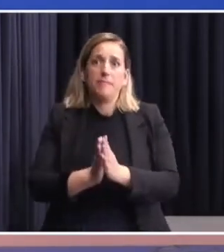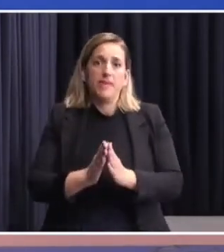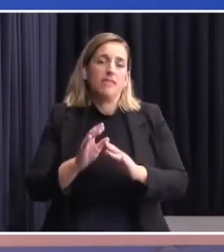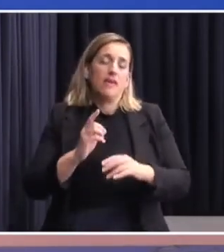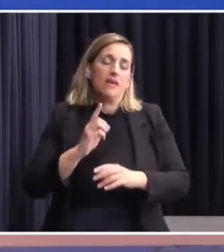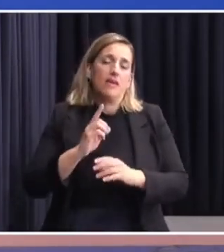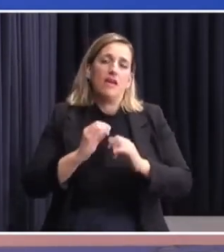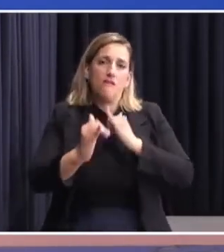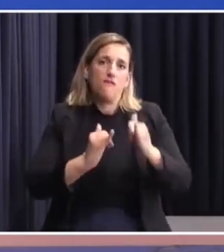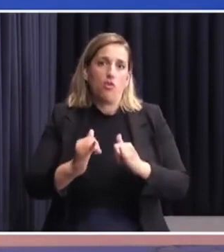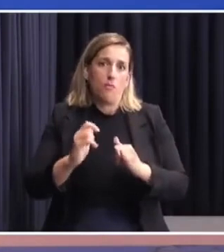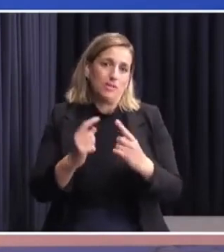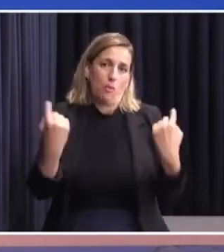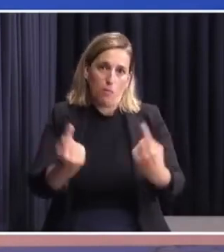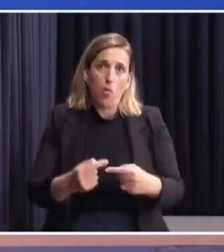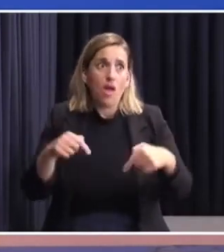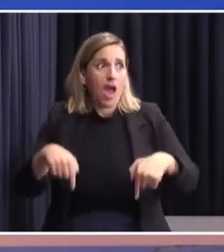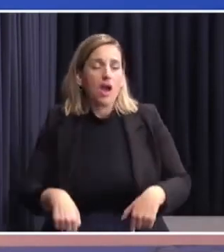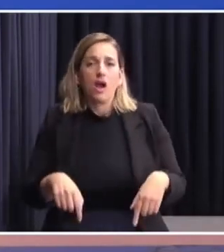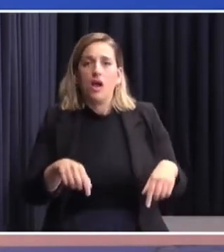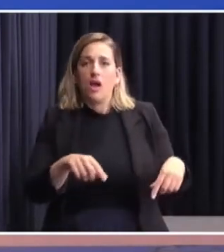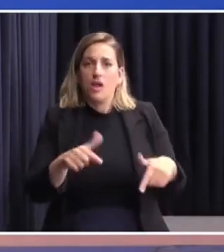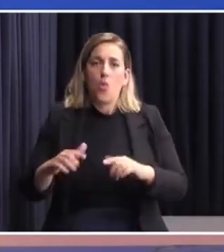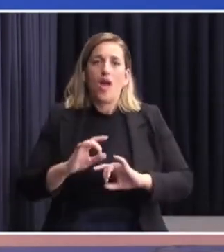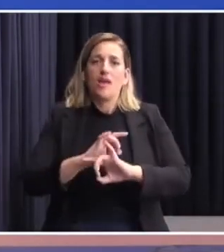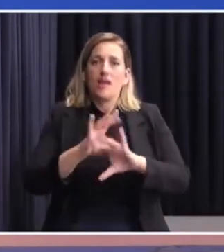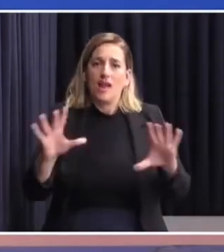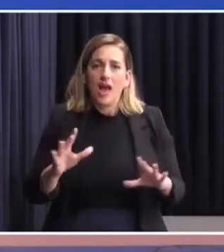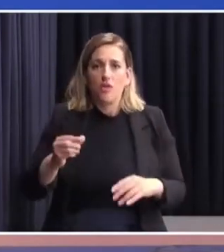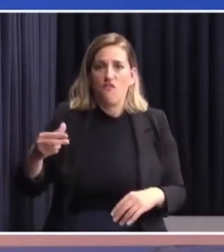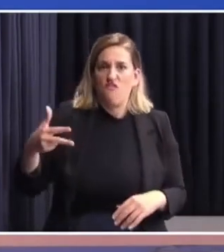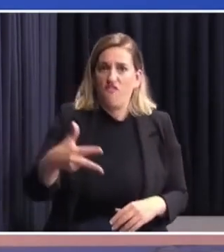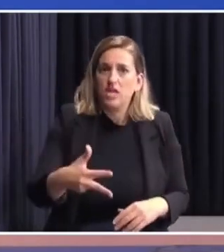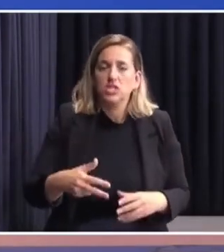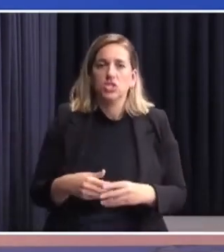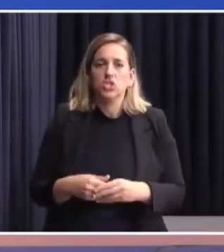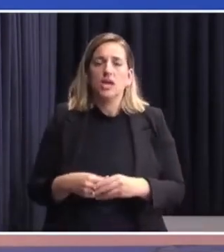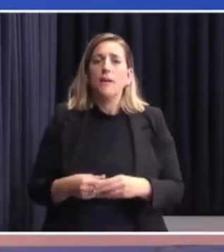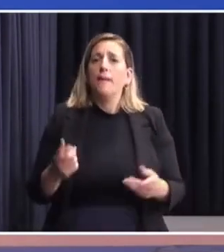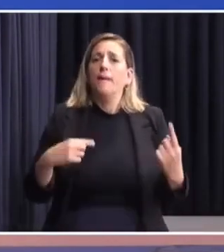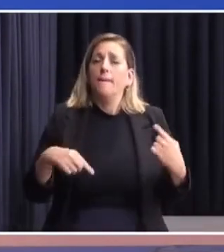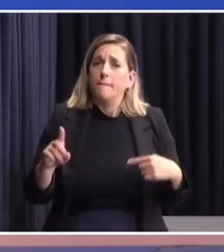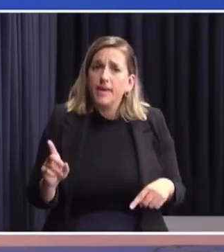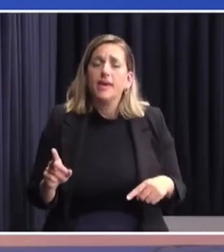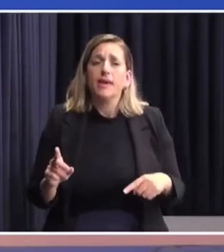información pública. Aquí no tengo del todo claro las fechas, pero